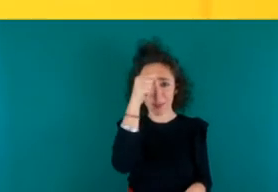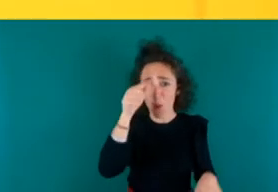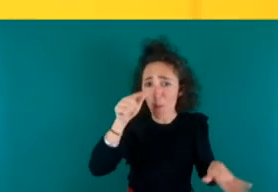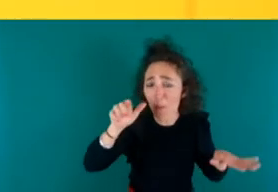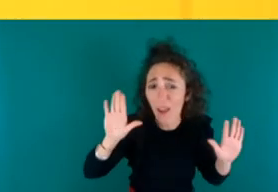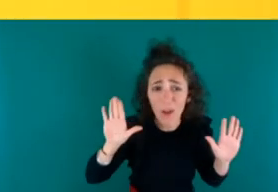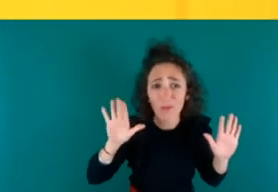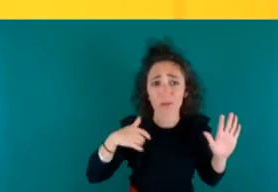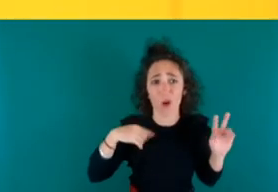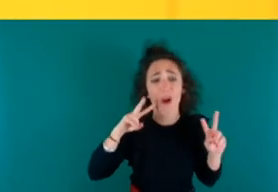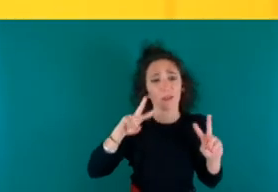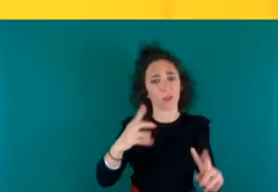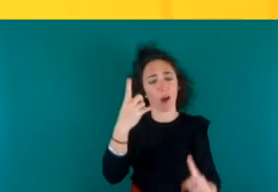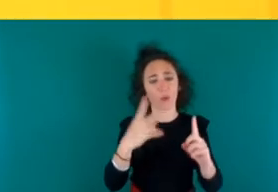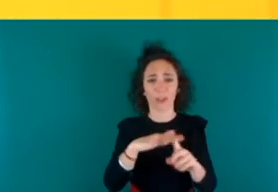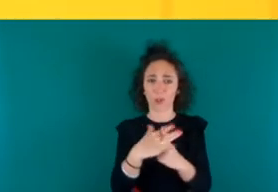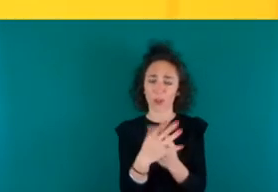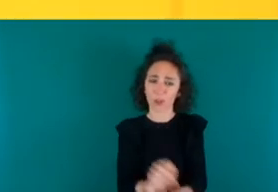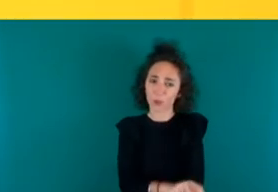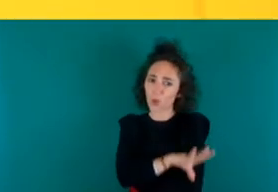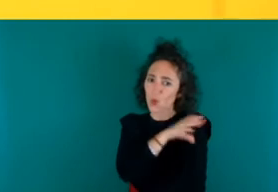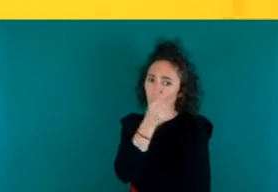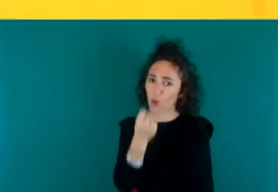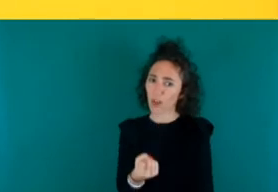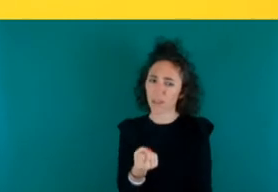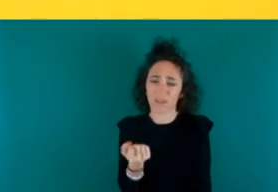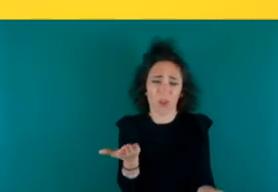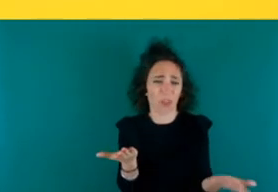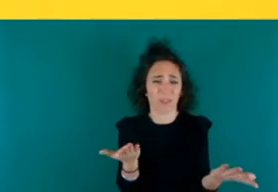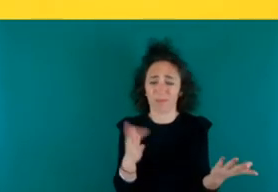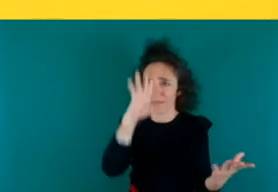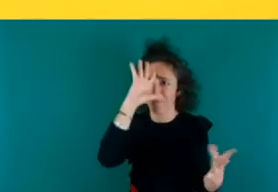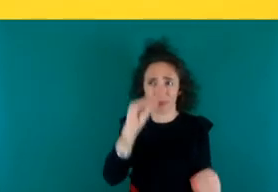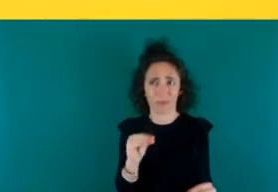yo he visto cada situación que te deja perplejo